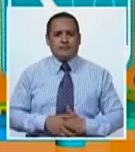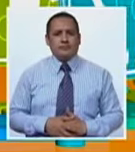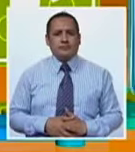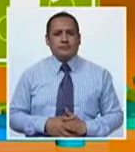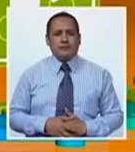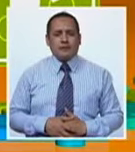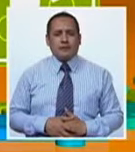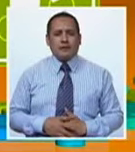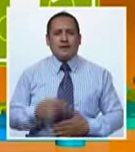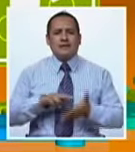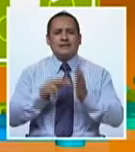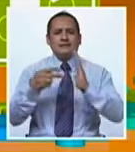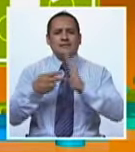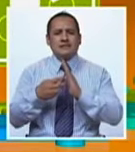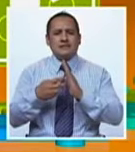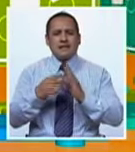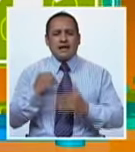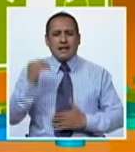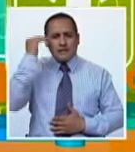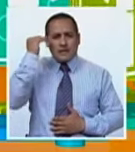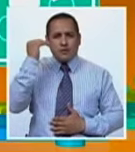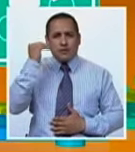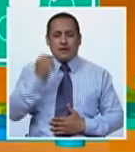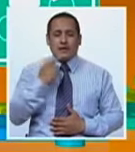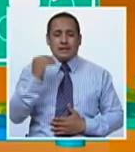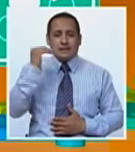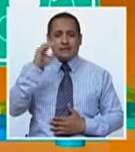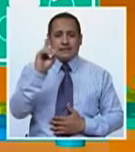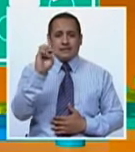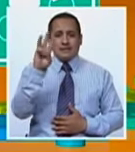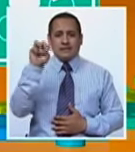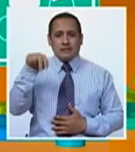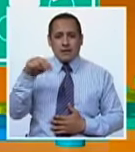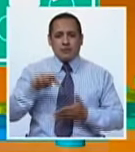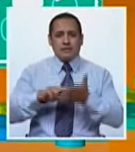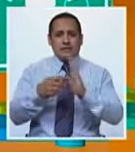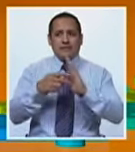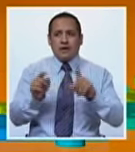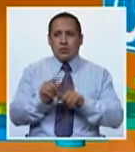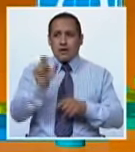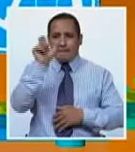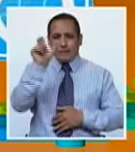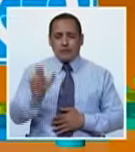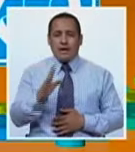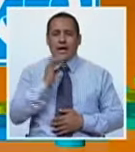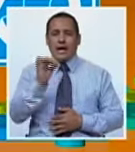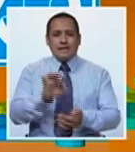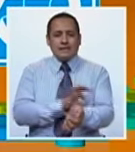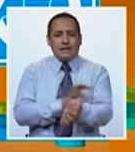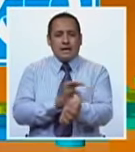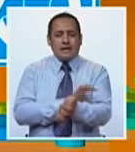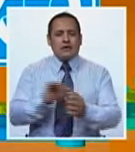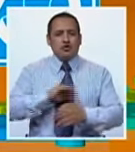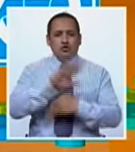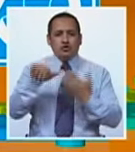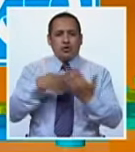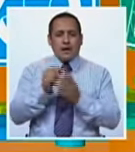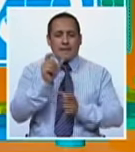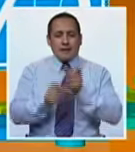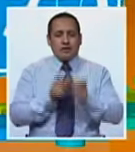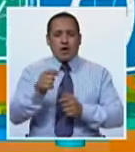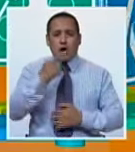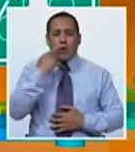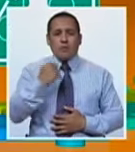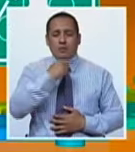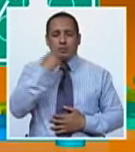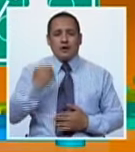¿Qué es el Síndrome de Down? El Síndrome de Down es una condición genética. Todos los seres humanos